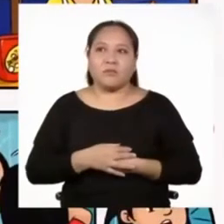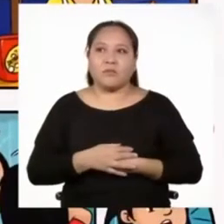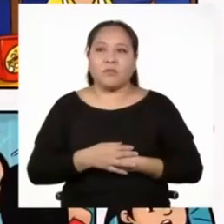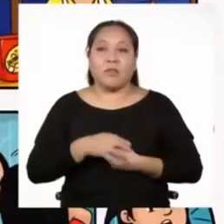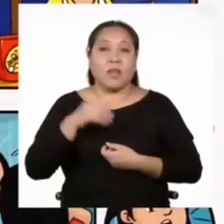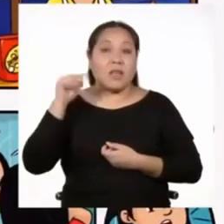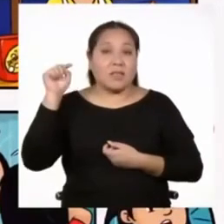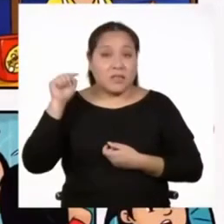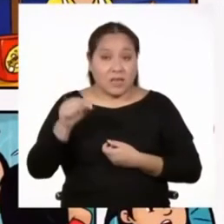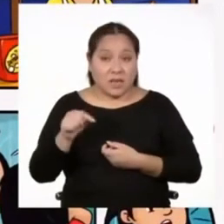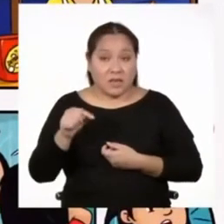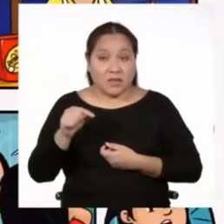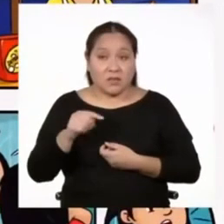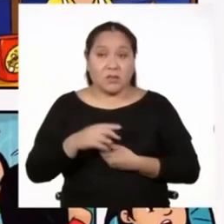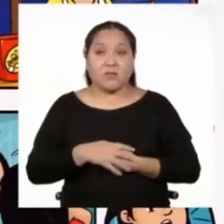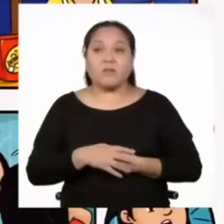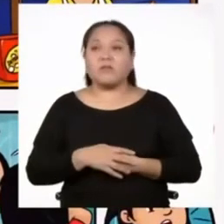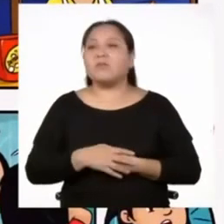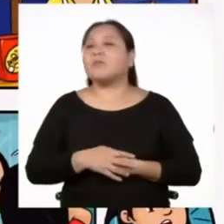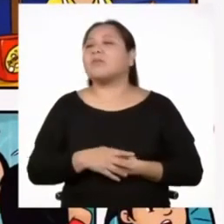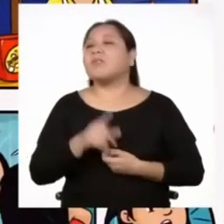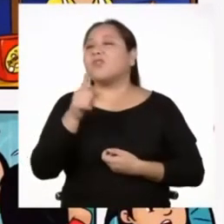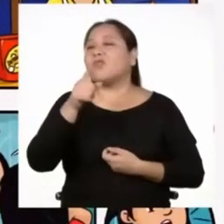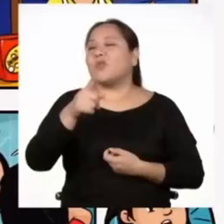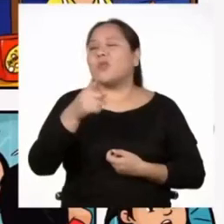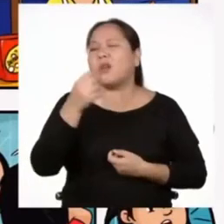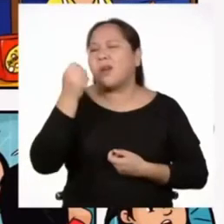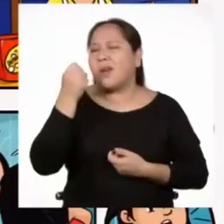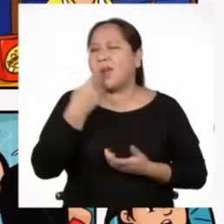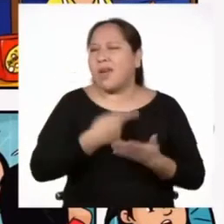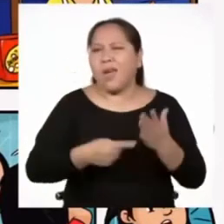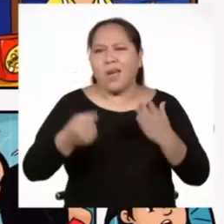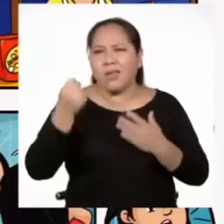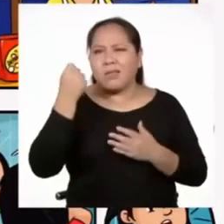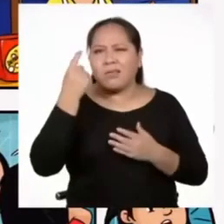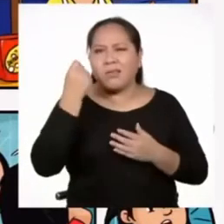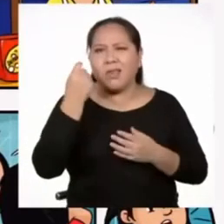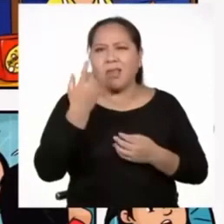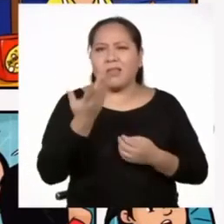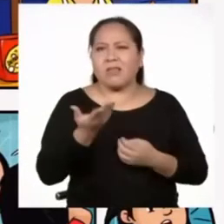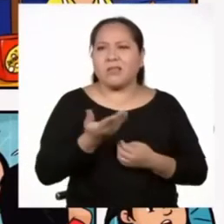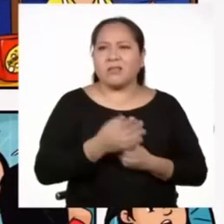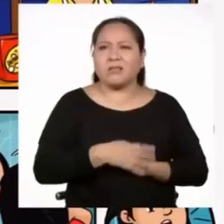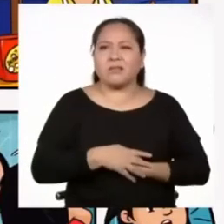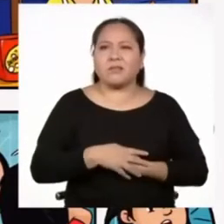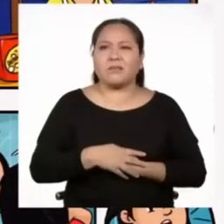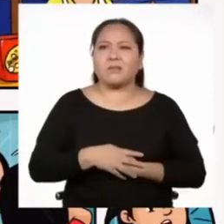esa viñeta. ¿Qué puedes interpretar de este mensaje?